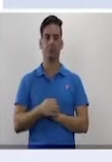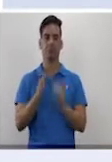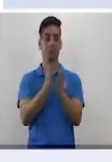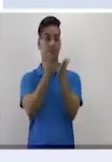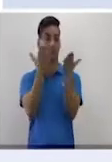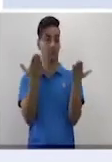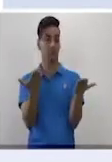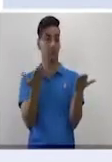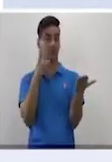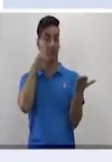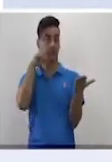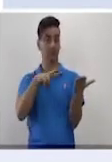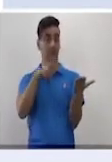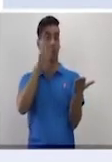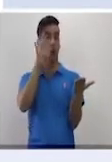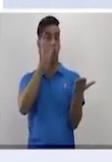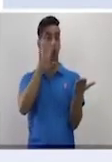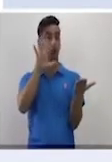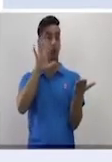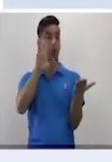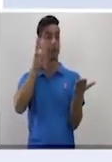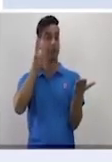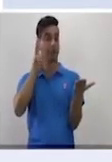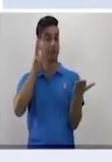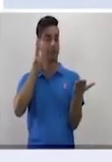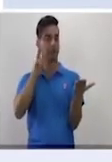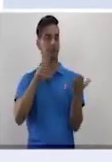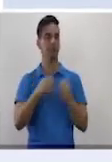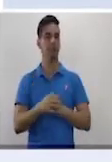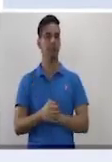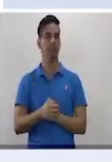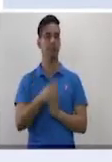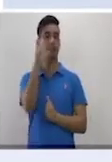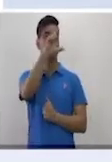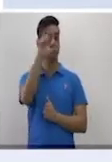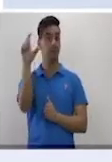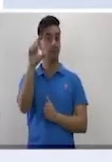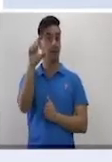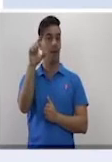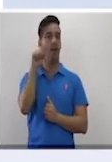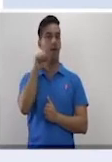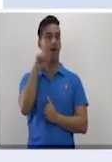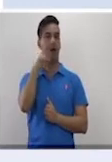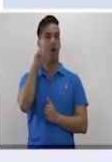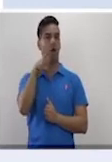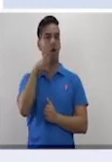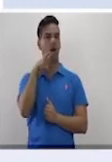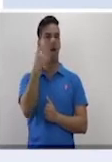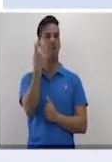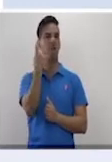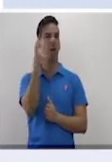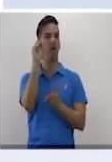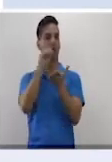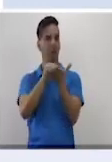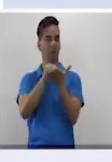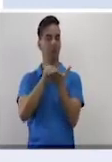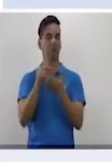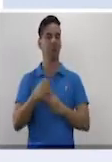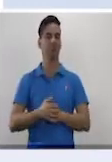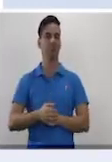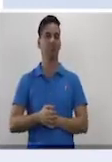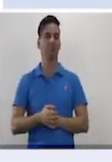453. ¿Sí? Donde aparece la tabla. Vamos a completar esta tabla. En ella aparecen